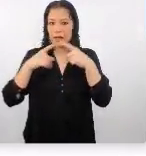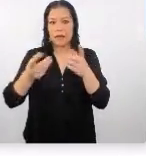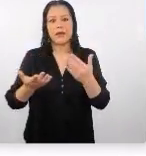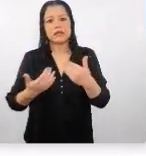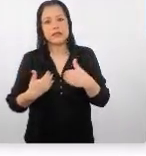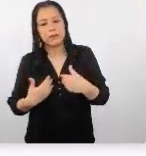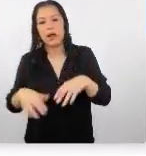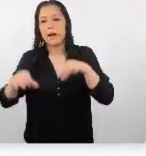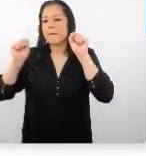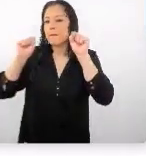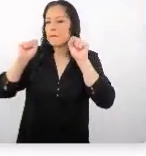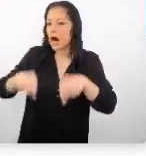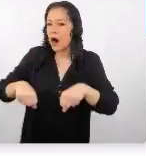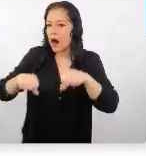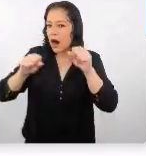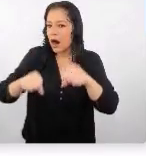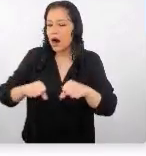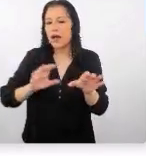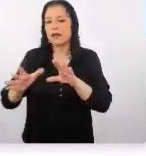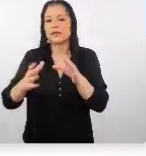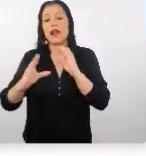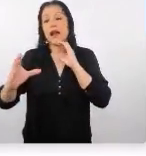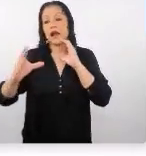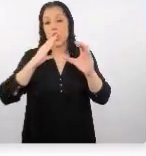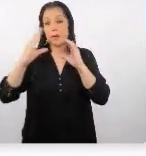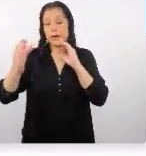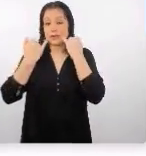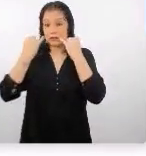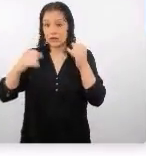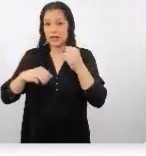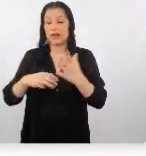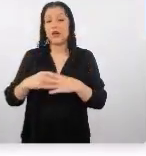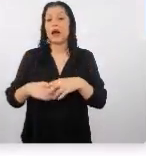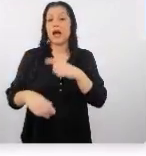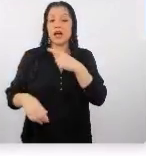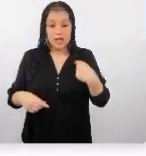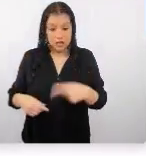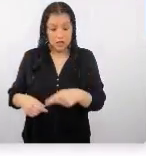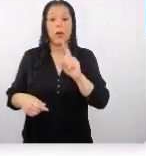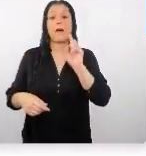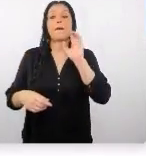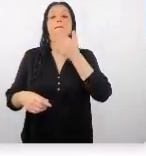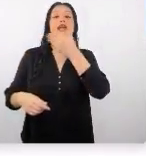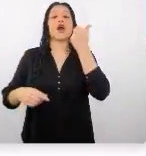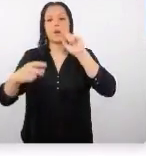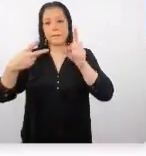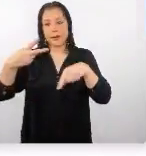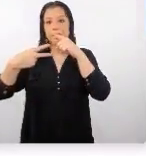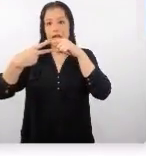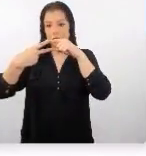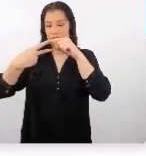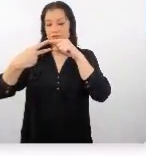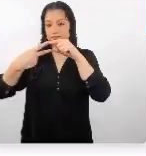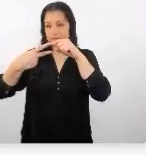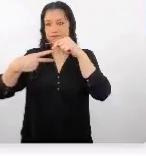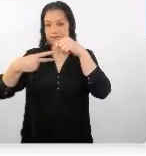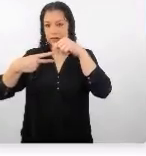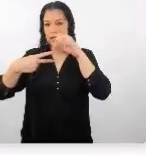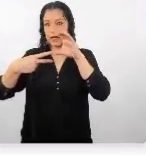la posibilidad de hacer la comunicación en idioma chino pues optemos por esa opción ¿no?